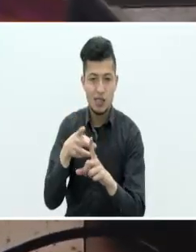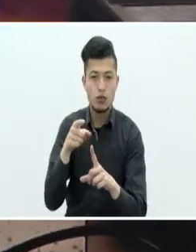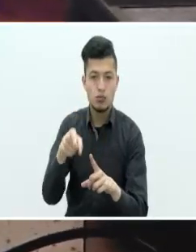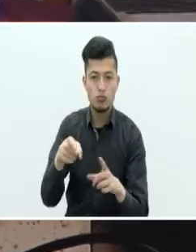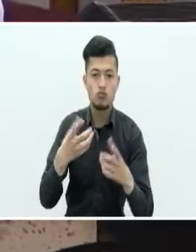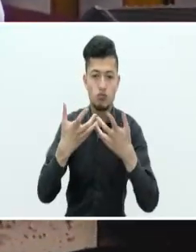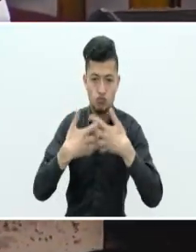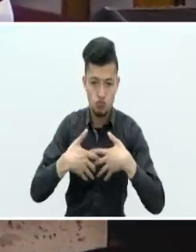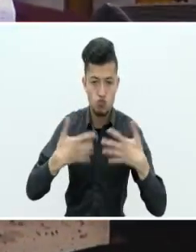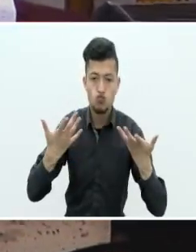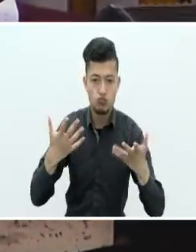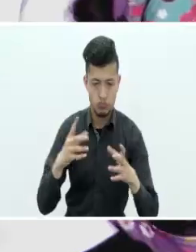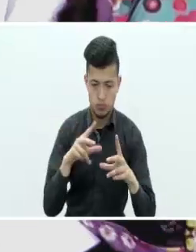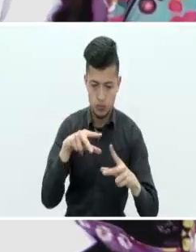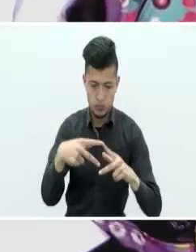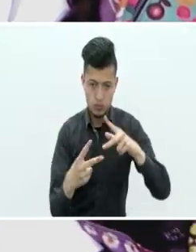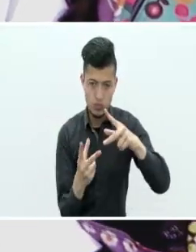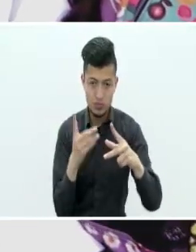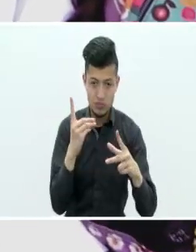modelar piezas en 3D.